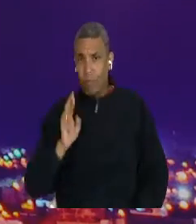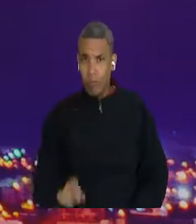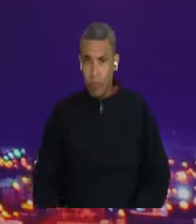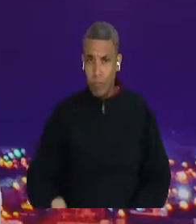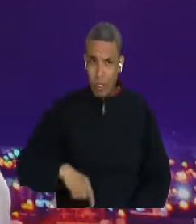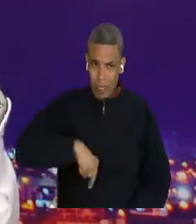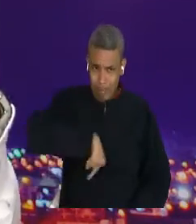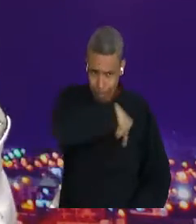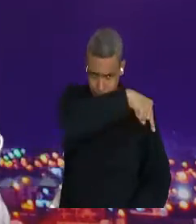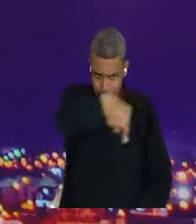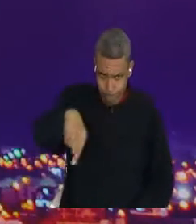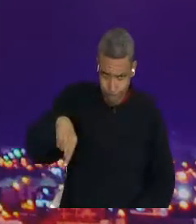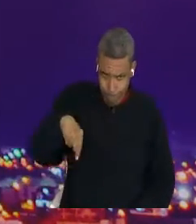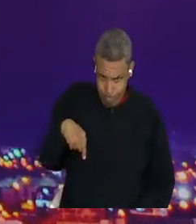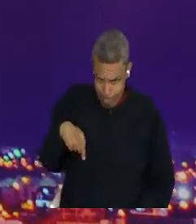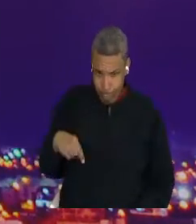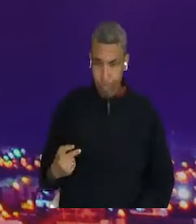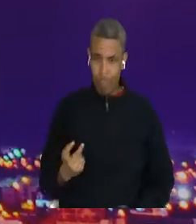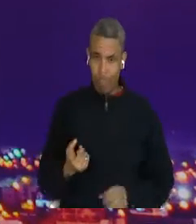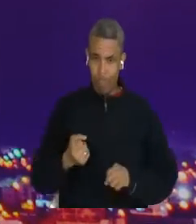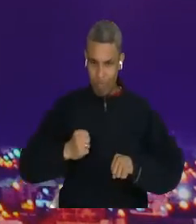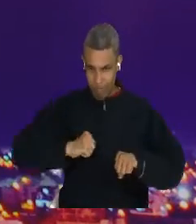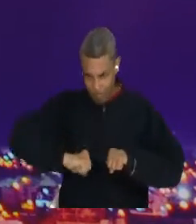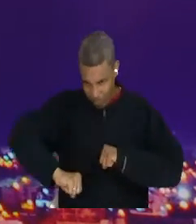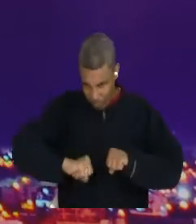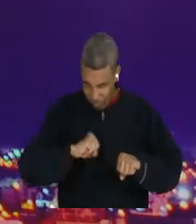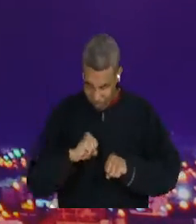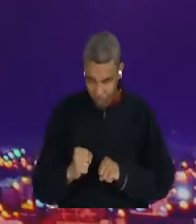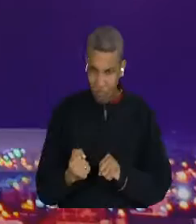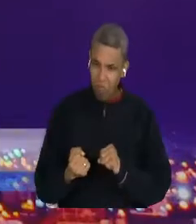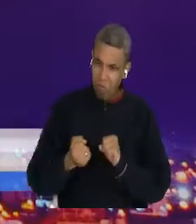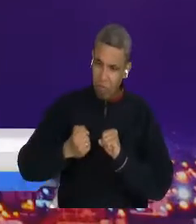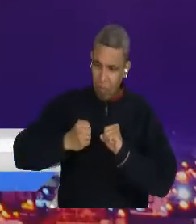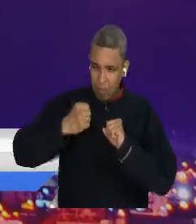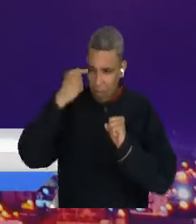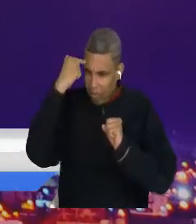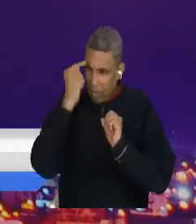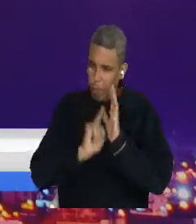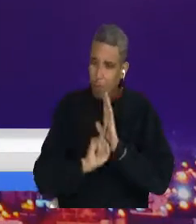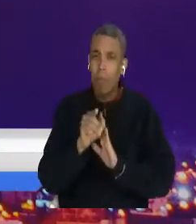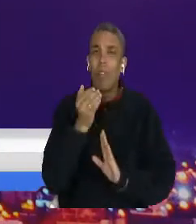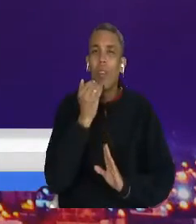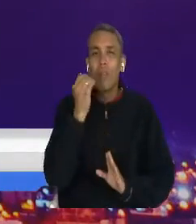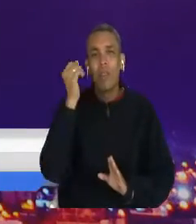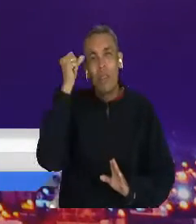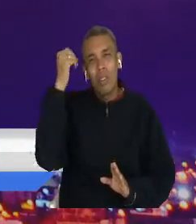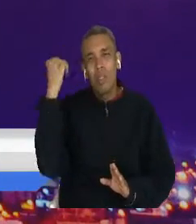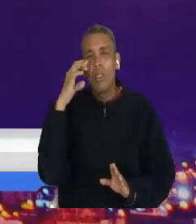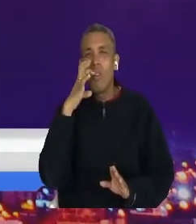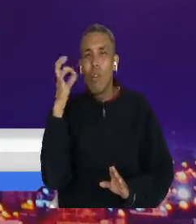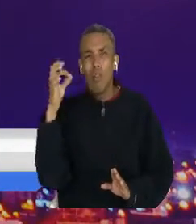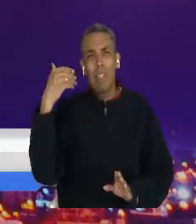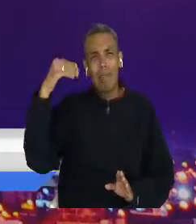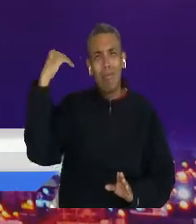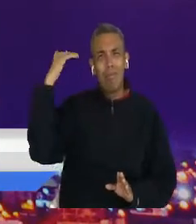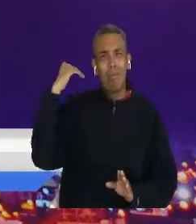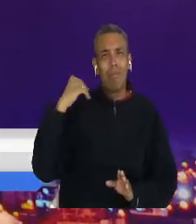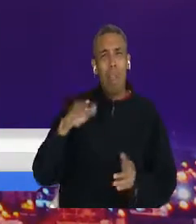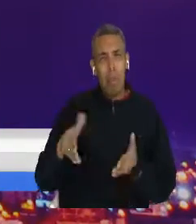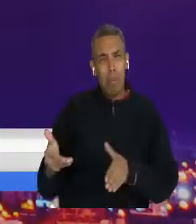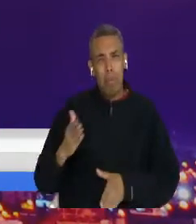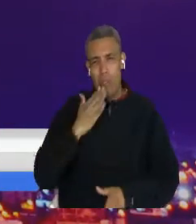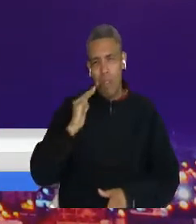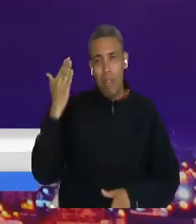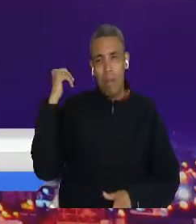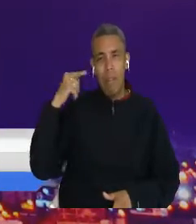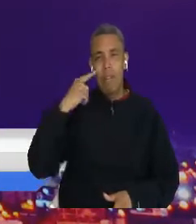Bejan y Franklin, no necesitamos pensar solamente en las generaciones del futuro, sino preparar a los jóvenes para